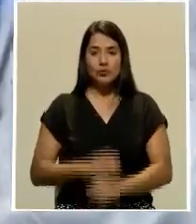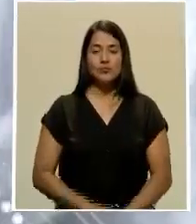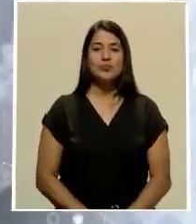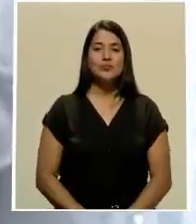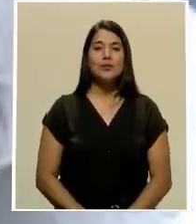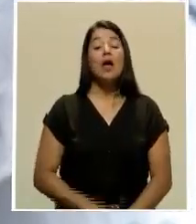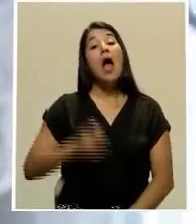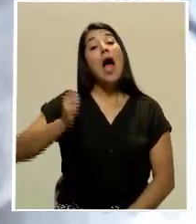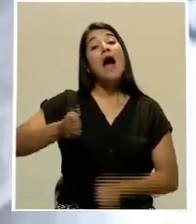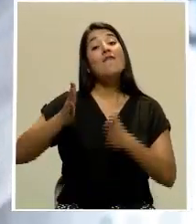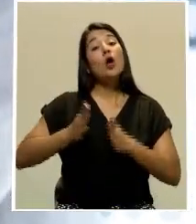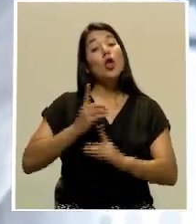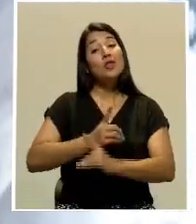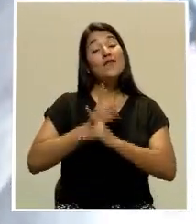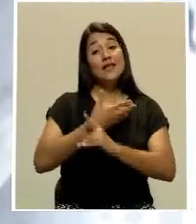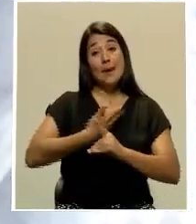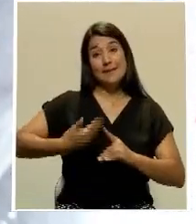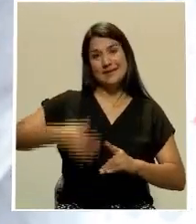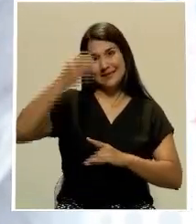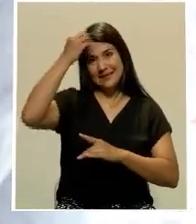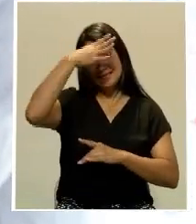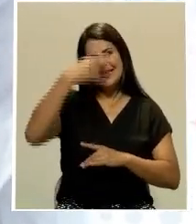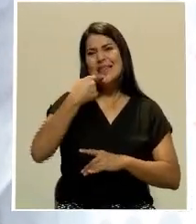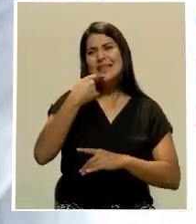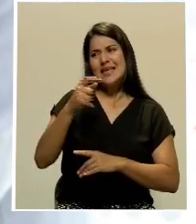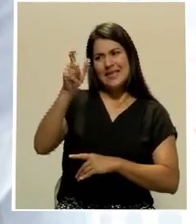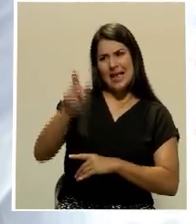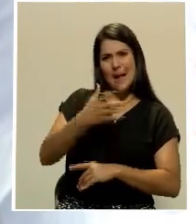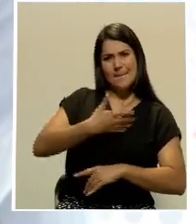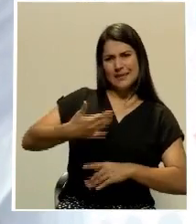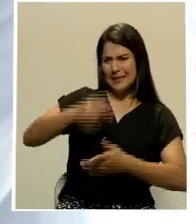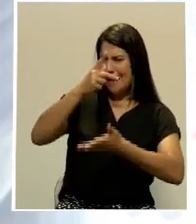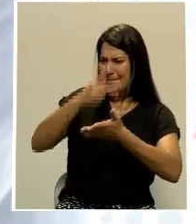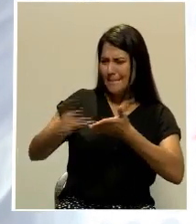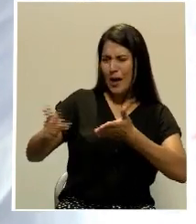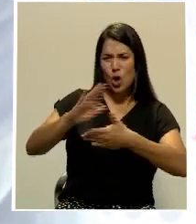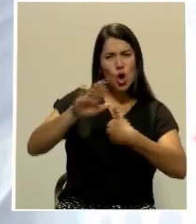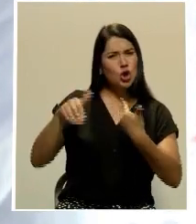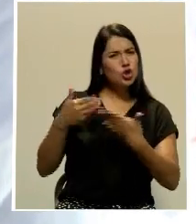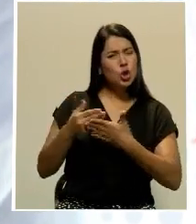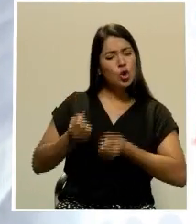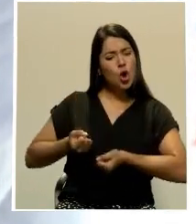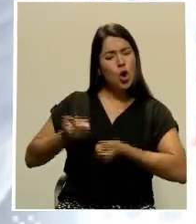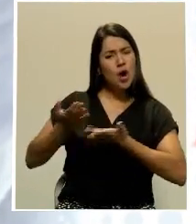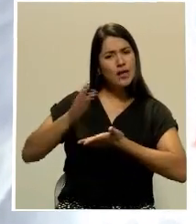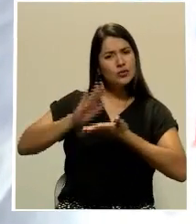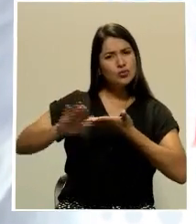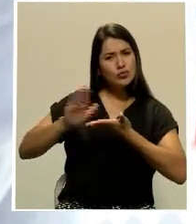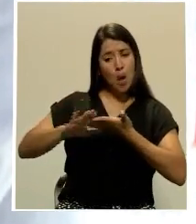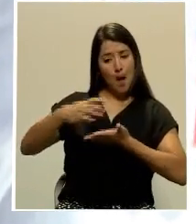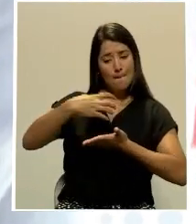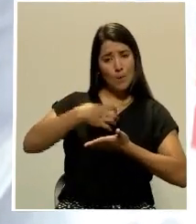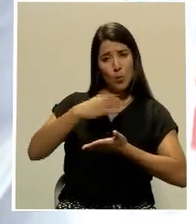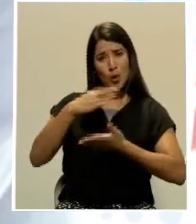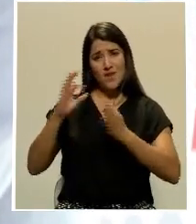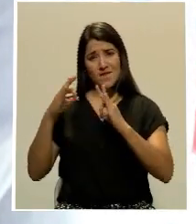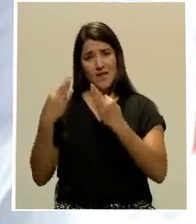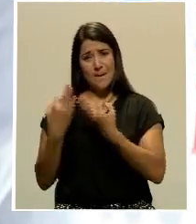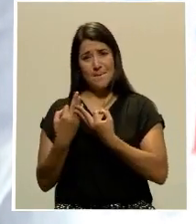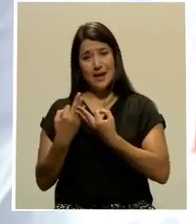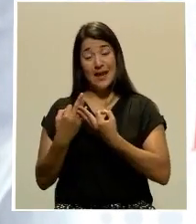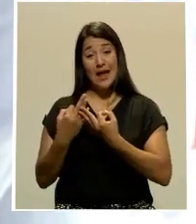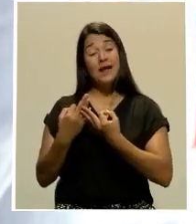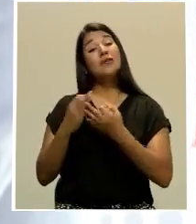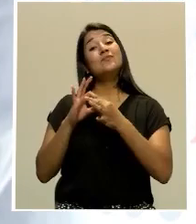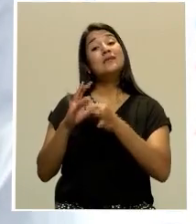Abogado de Carlos Alvarado dijo que el mandatario pagó todos los gastos y los de su familia en el viaje del fin